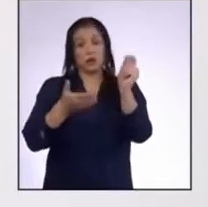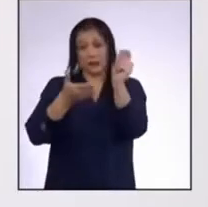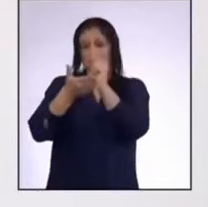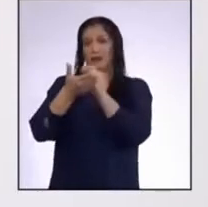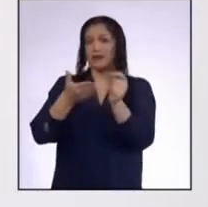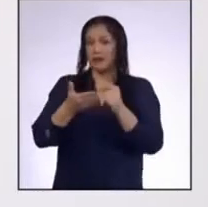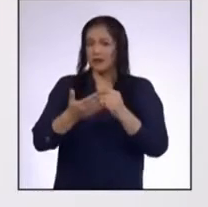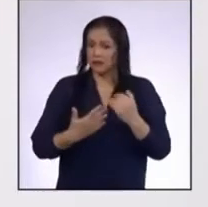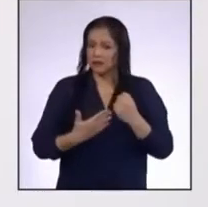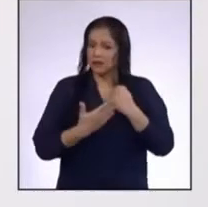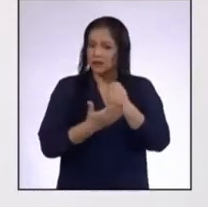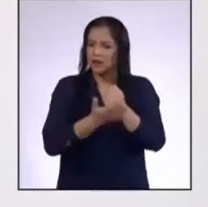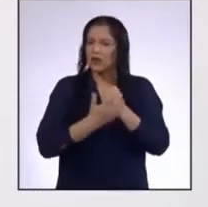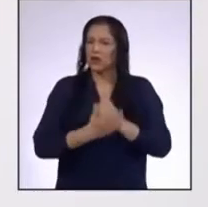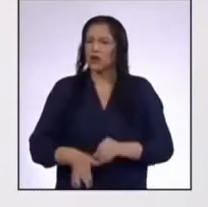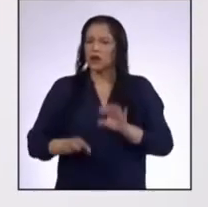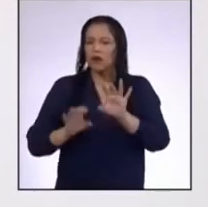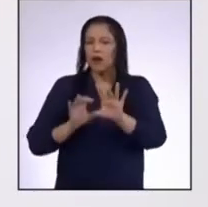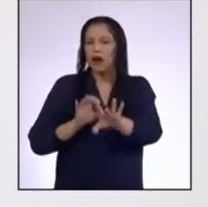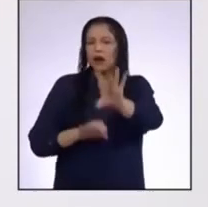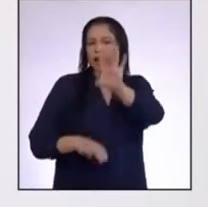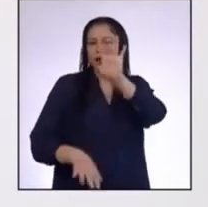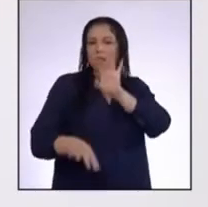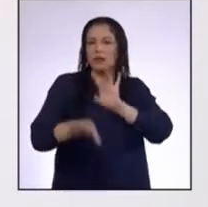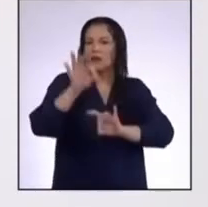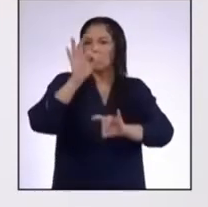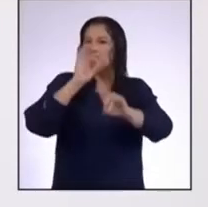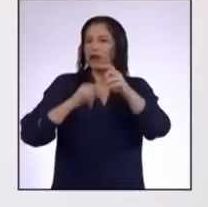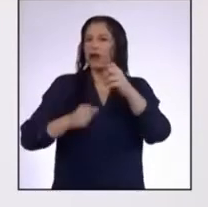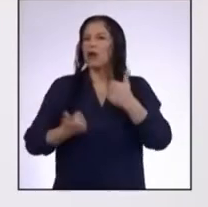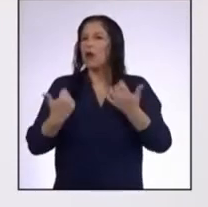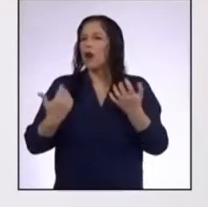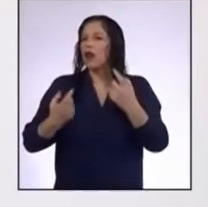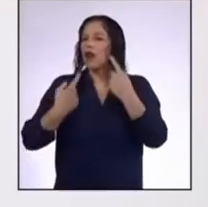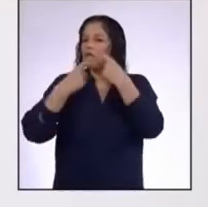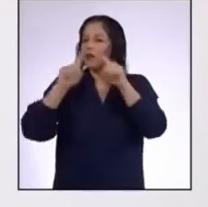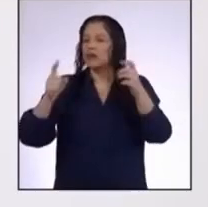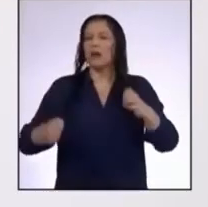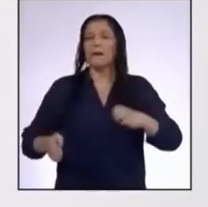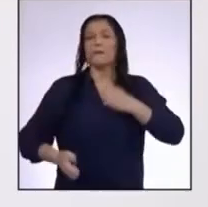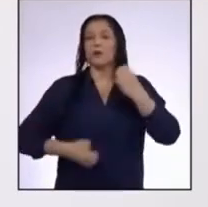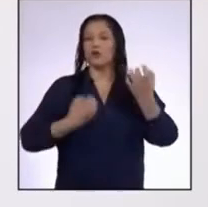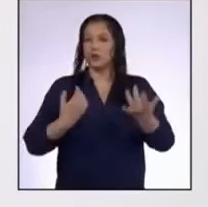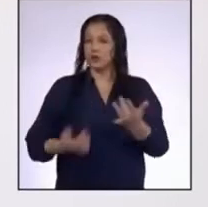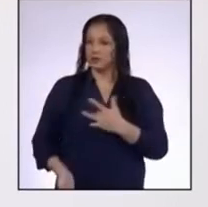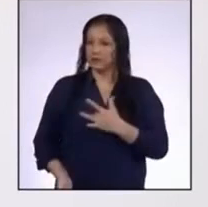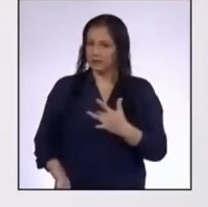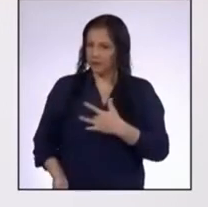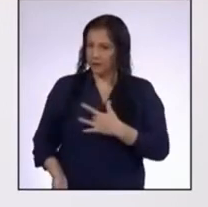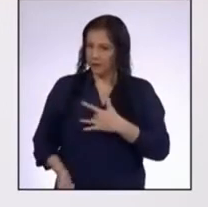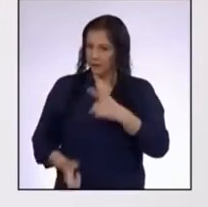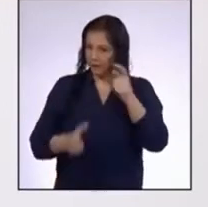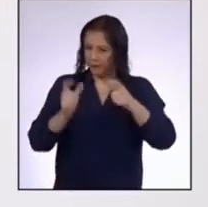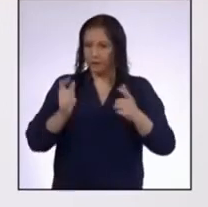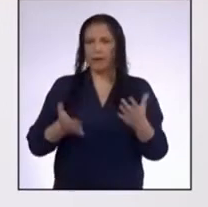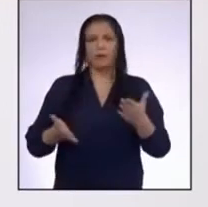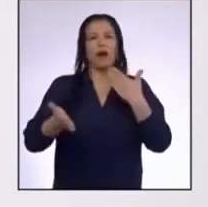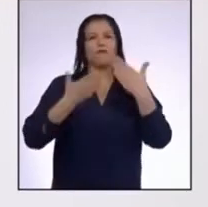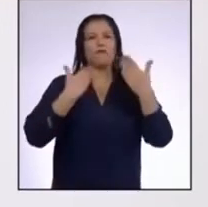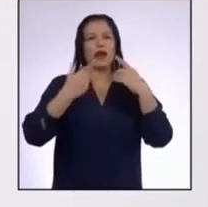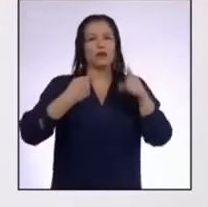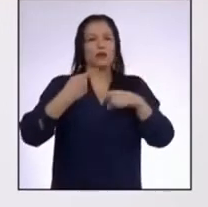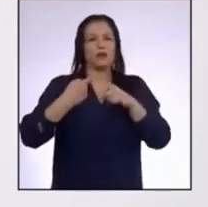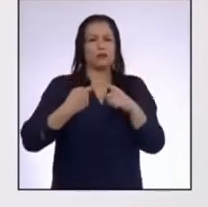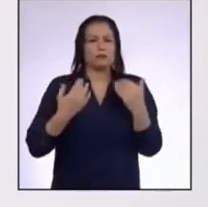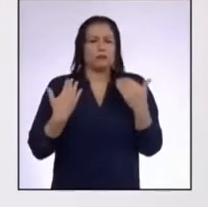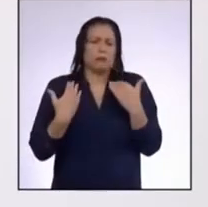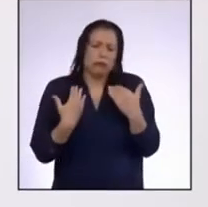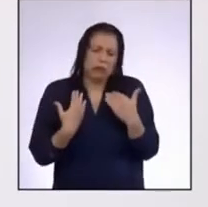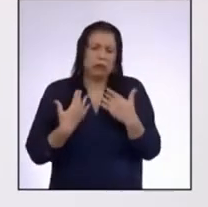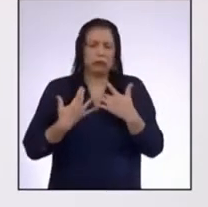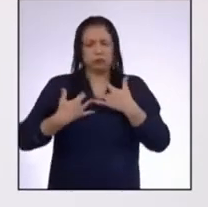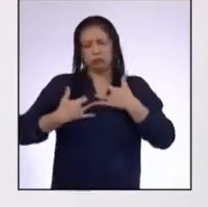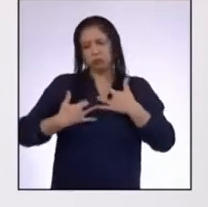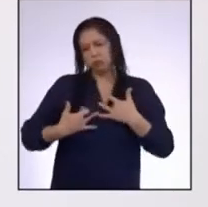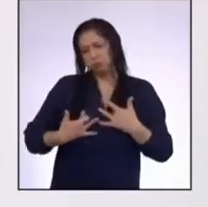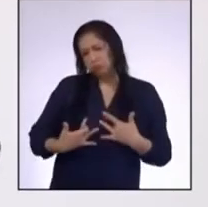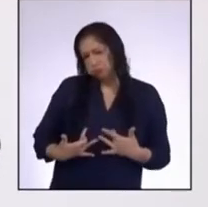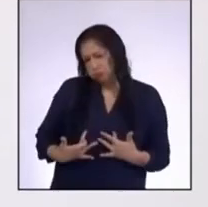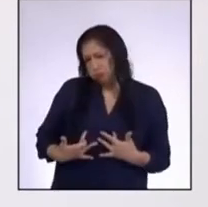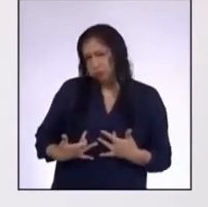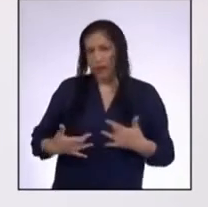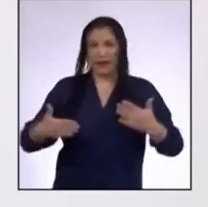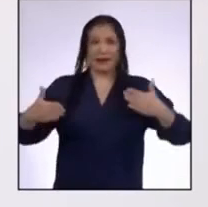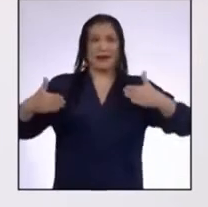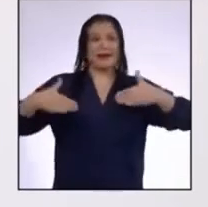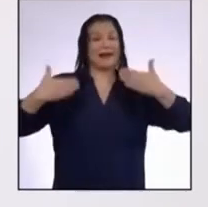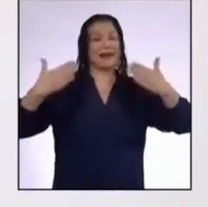nos ha ayudado a identificar el tipo de emociones que sentimos Hemos hablado del miedo, tristeza,